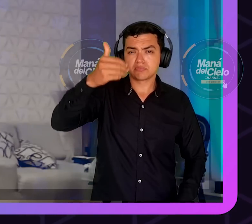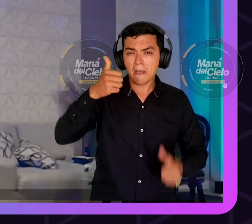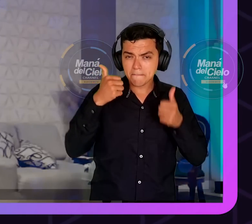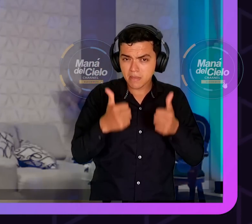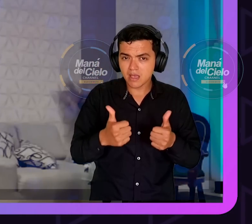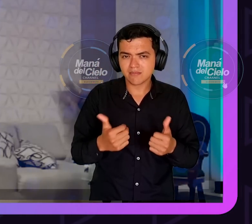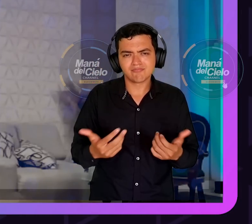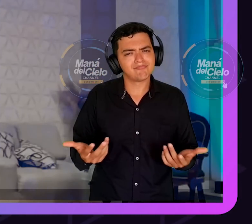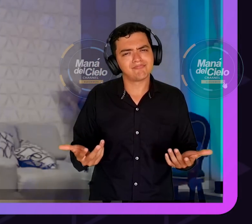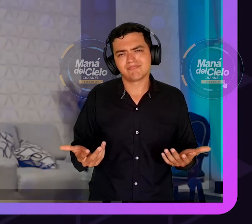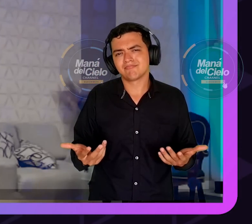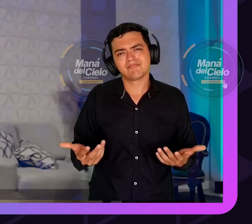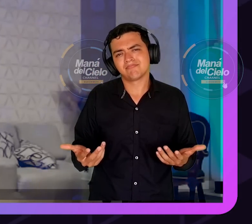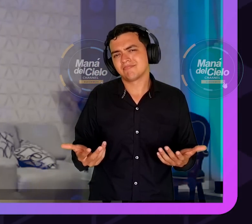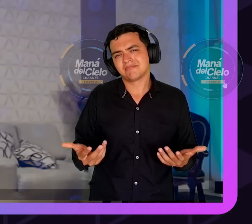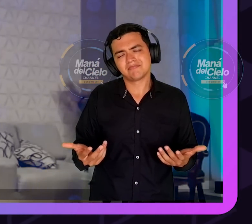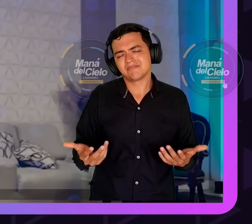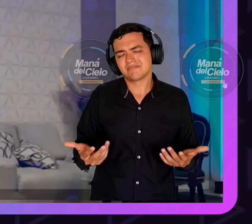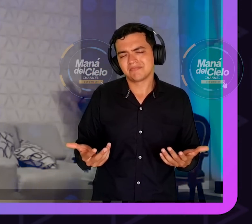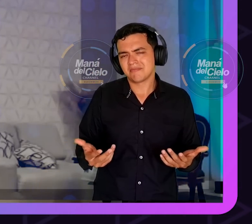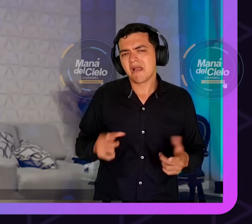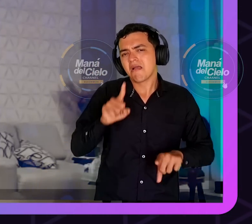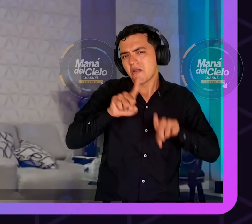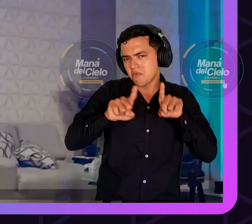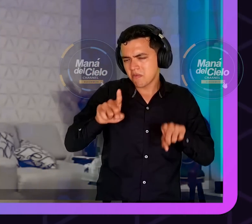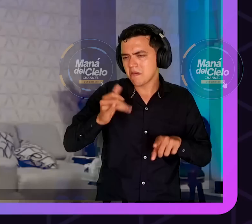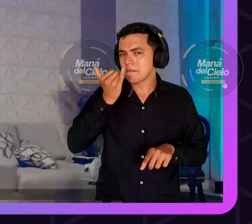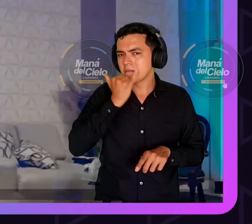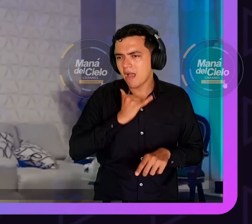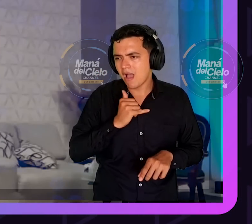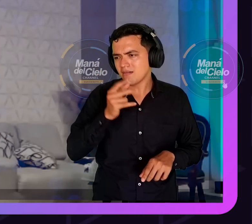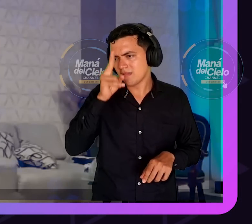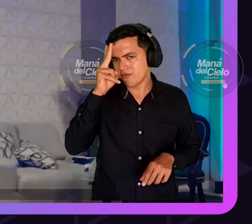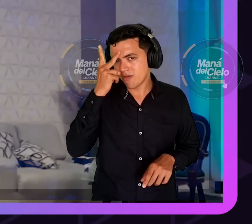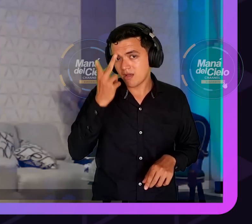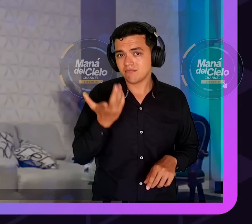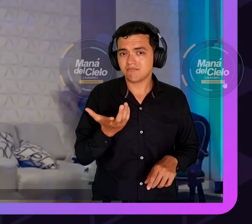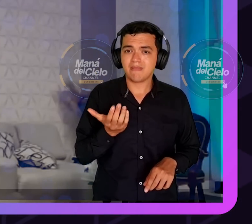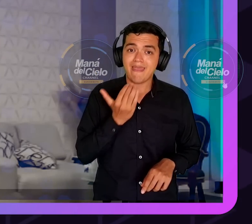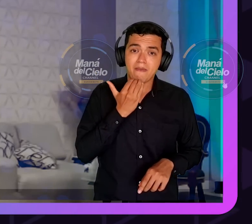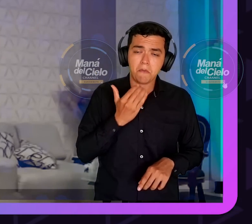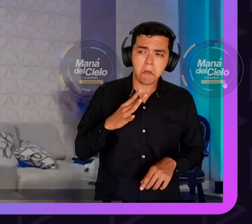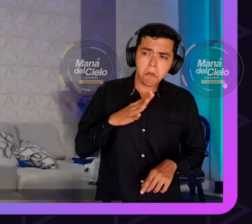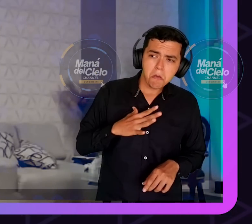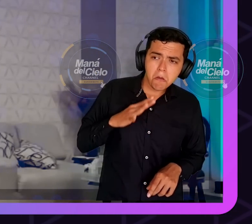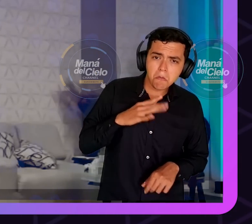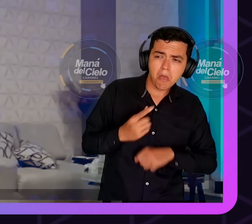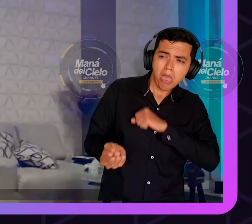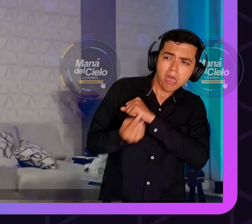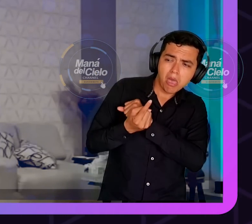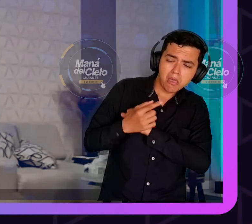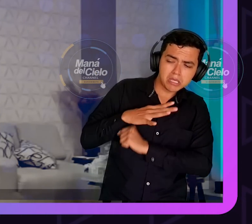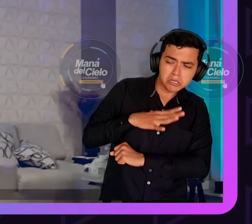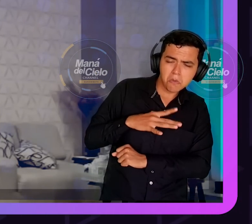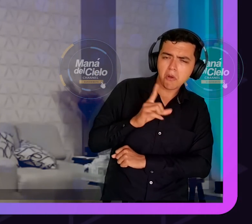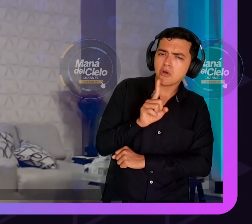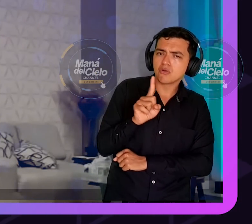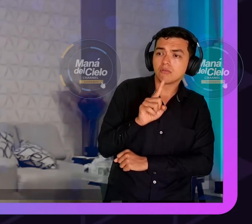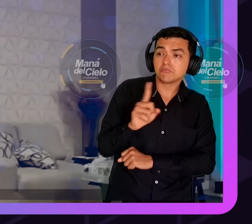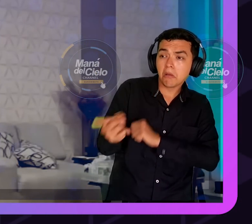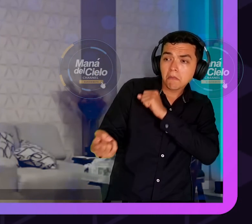Nadie que haya vivido aquí lo ha hecho todo bien. A mí por eso ni me hace daño que me critiquen porque eso yo lo sé anticipado.